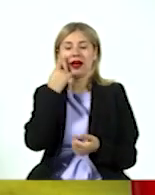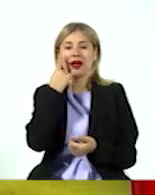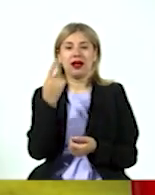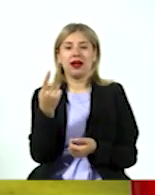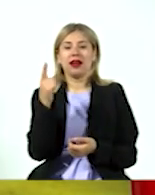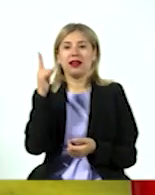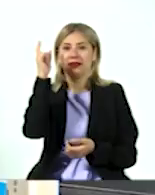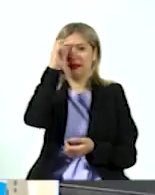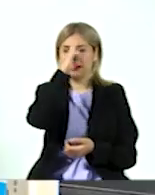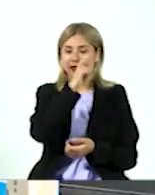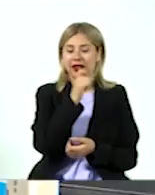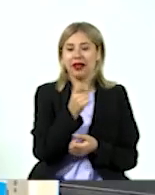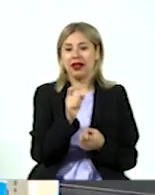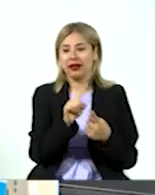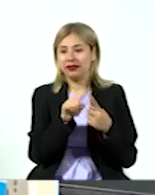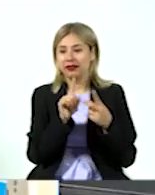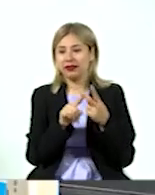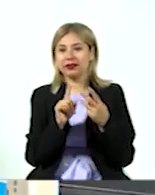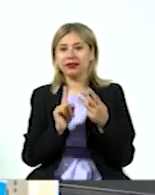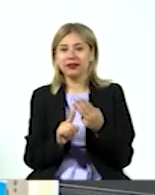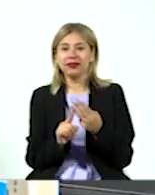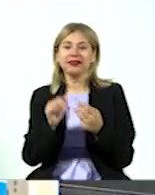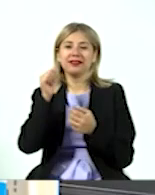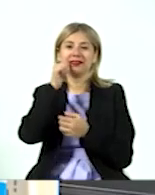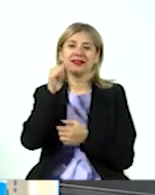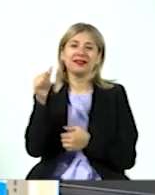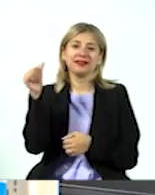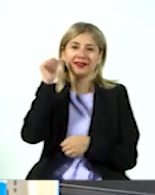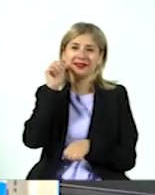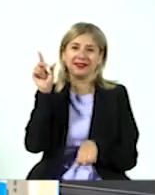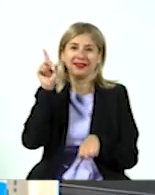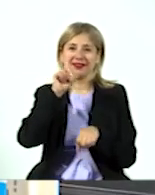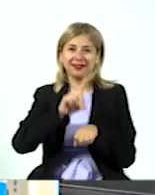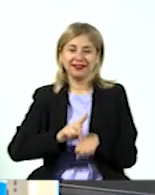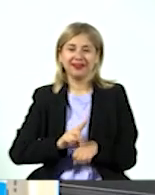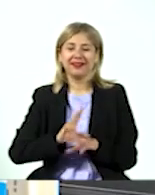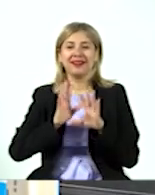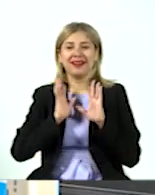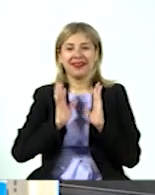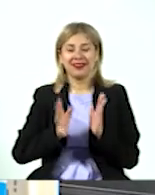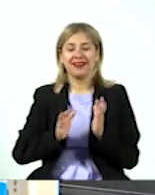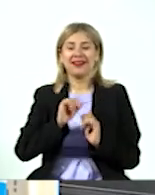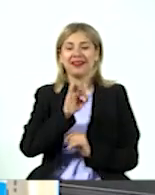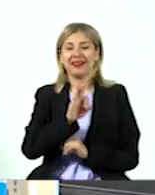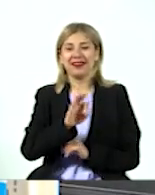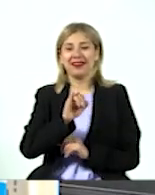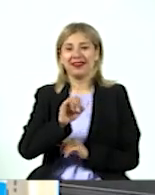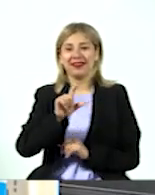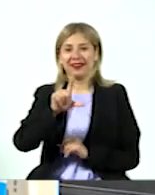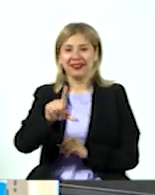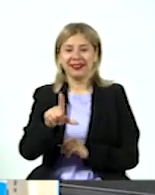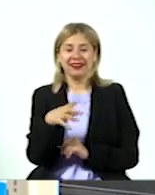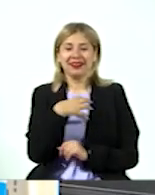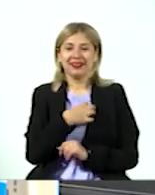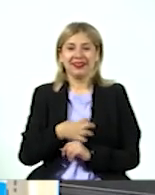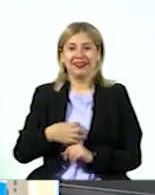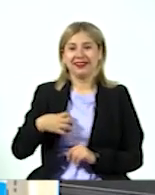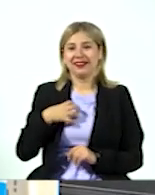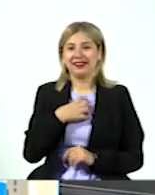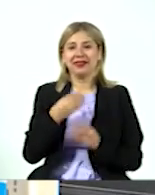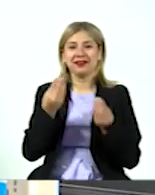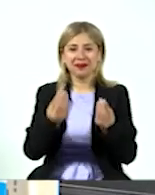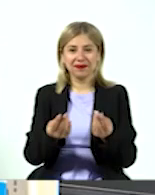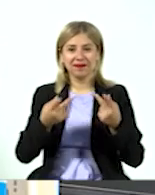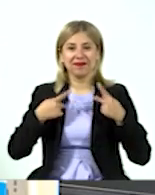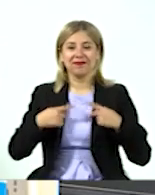complejidades, pero estoy muy contento de que el día de ayer lo presentáramos en la Feria Internacional del Libro, que pues mucha gente pudiera